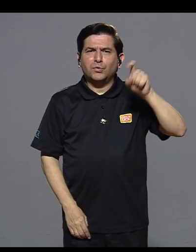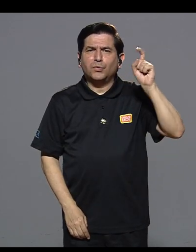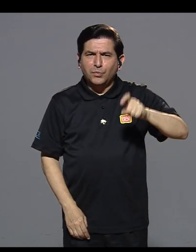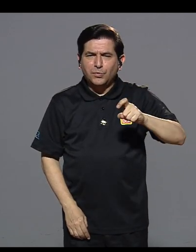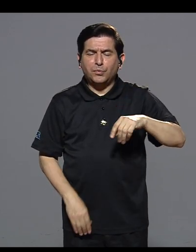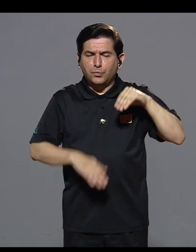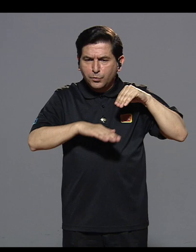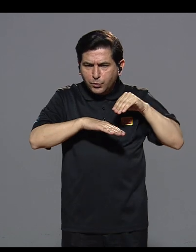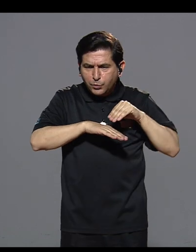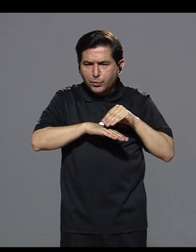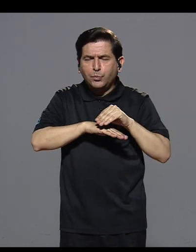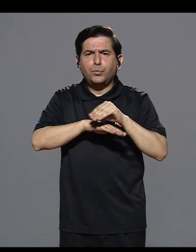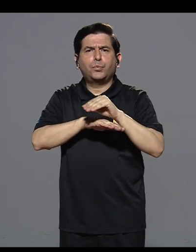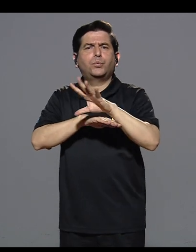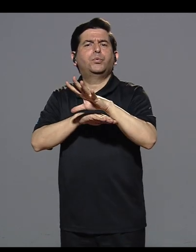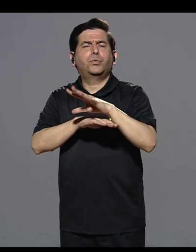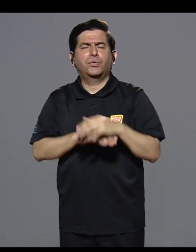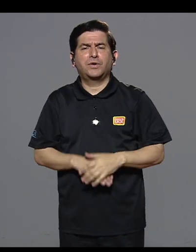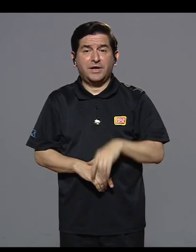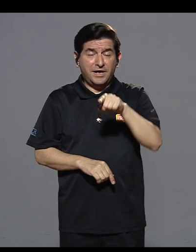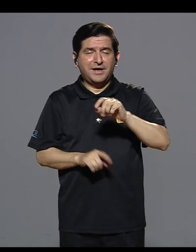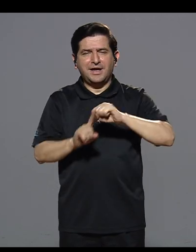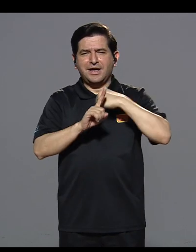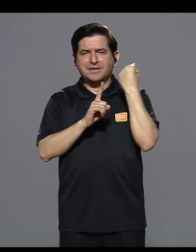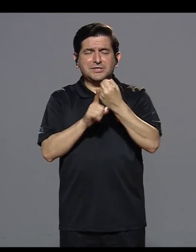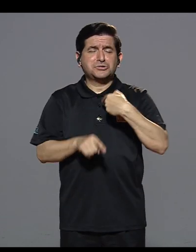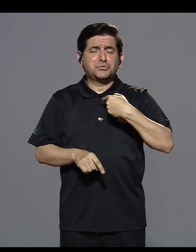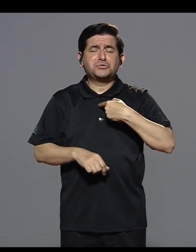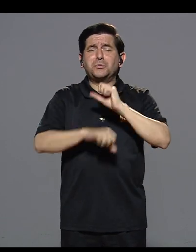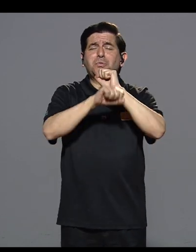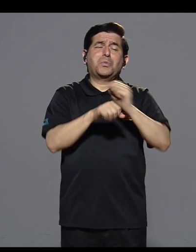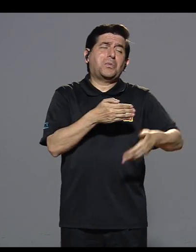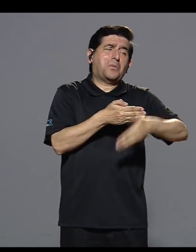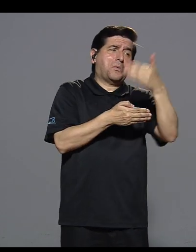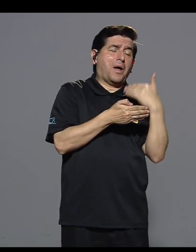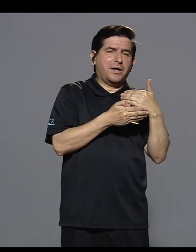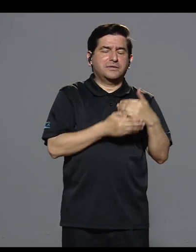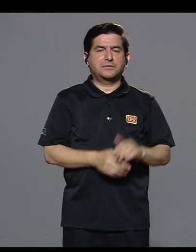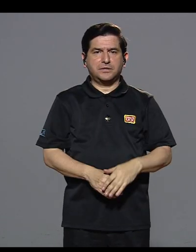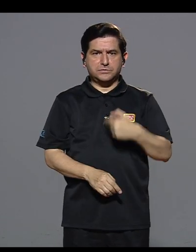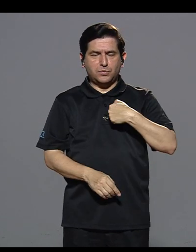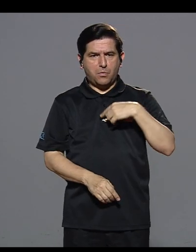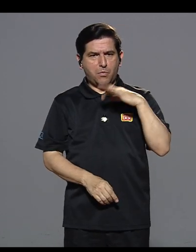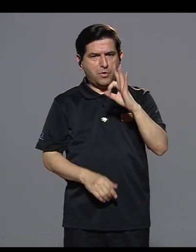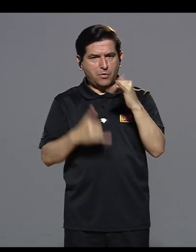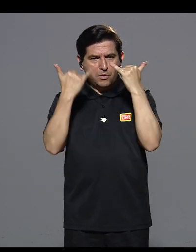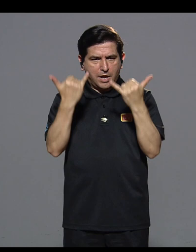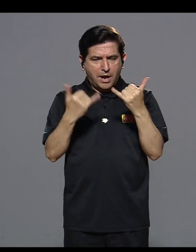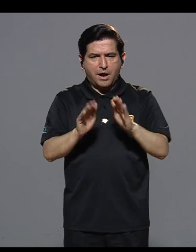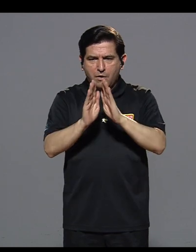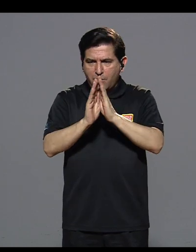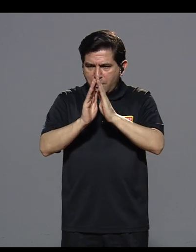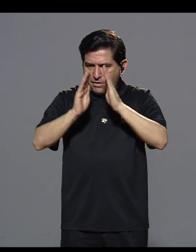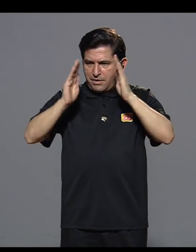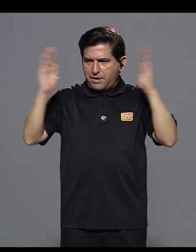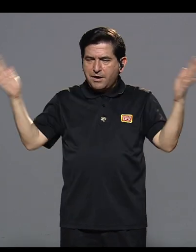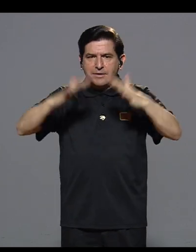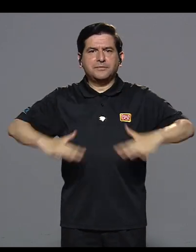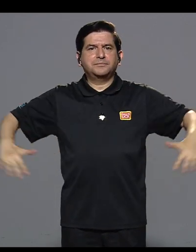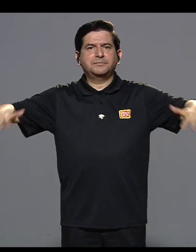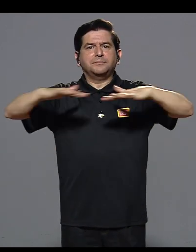influyen en esa burbuja en la que uno estaba acostumbrado, creo que para bien uno comienza a hacer esa burbuja un poco más grande.